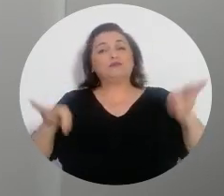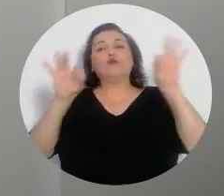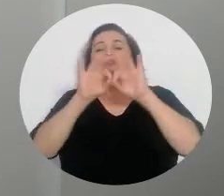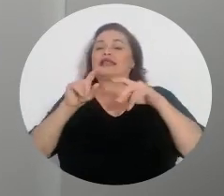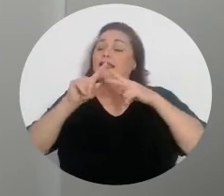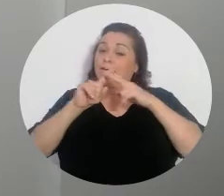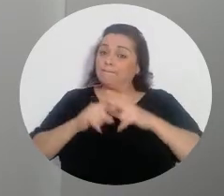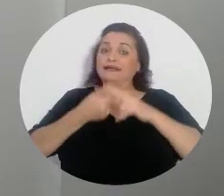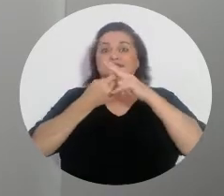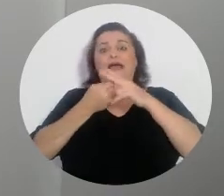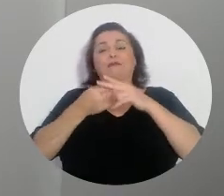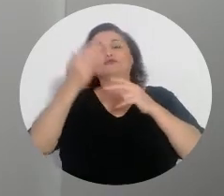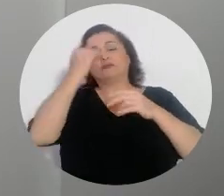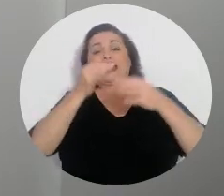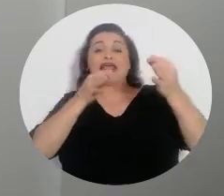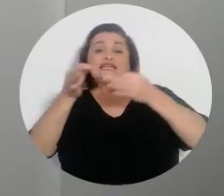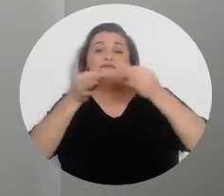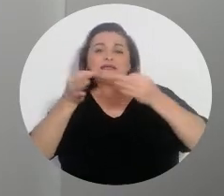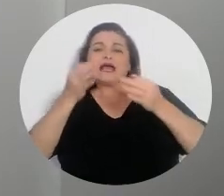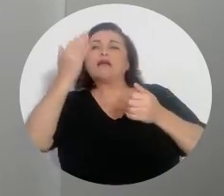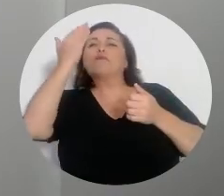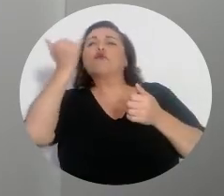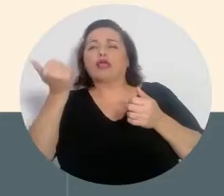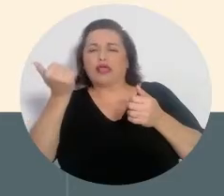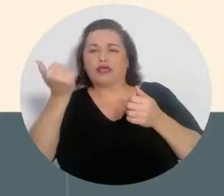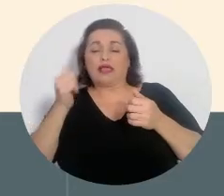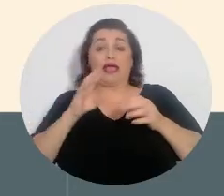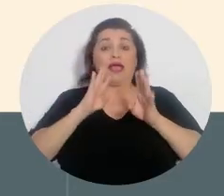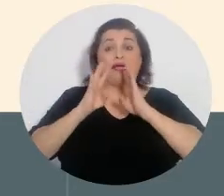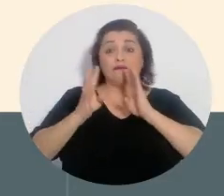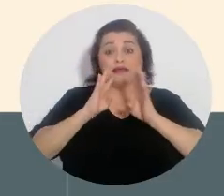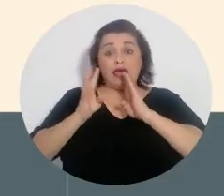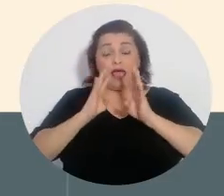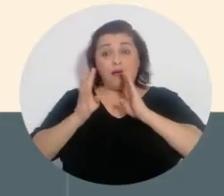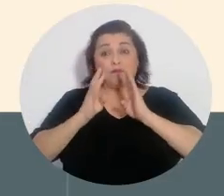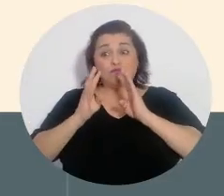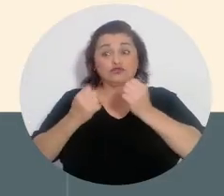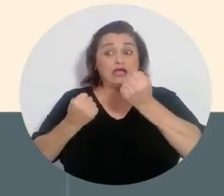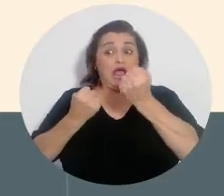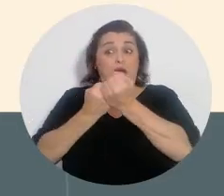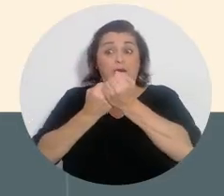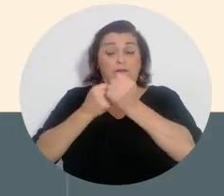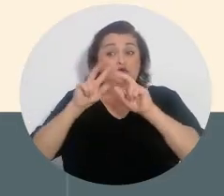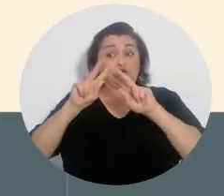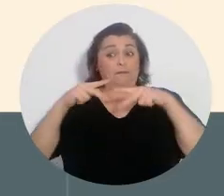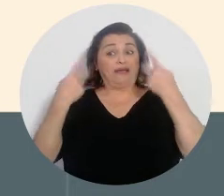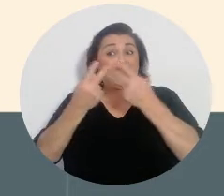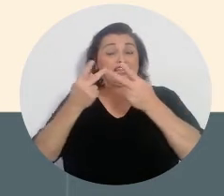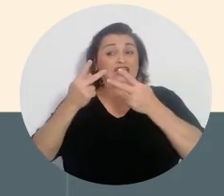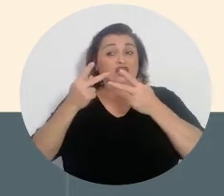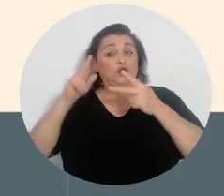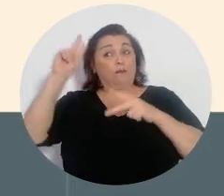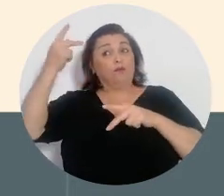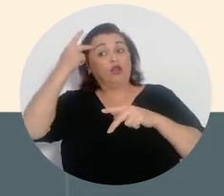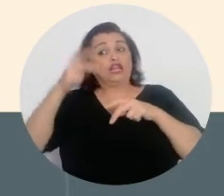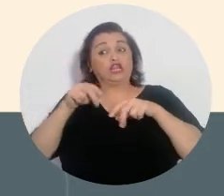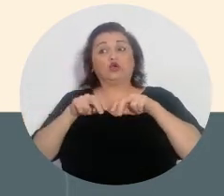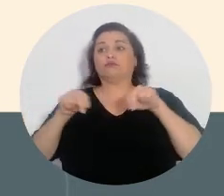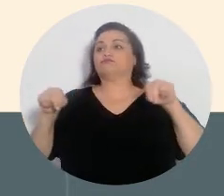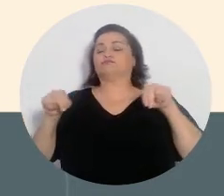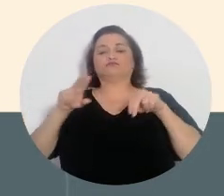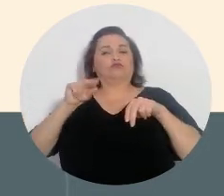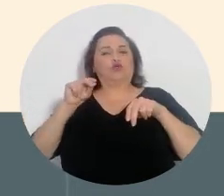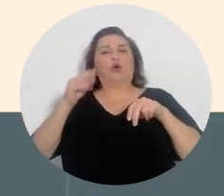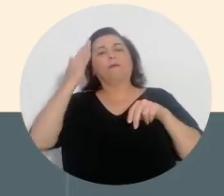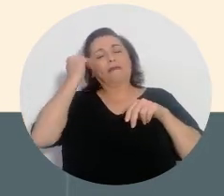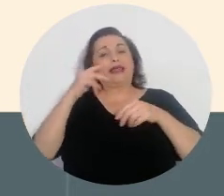empecemos para explicar por qué. Hablamos de la beligerancia política como una restricción al derecho fundamental